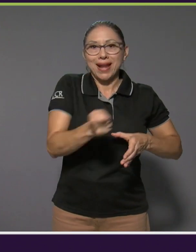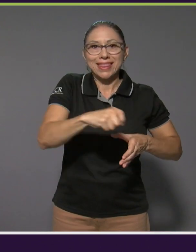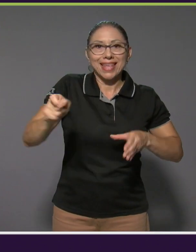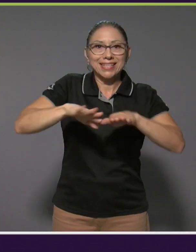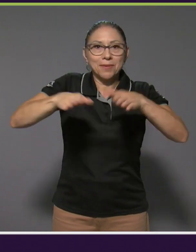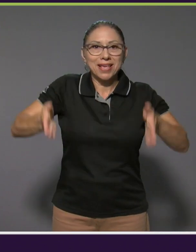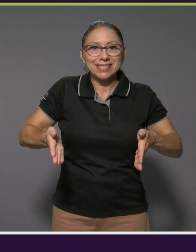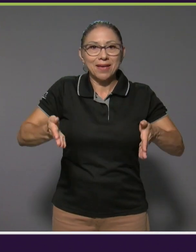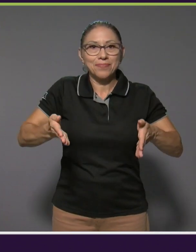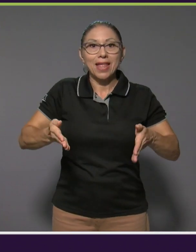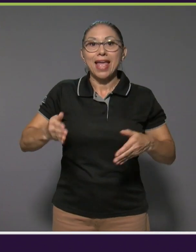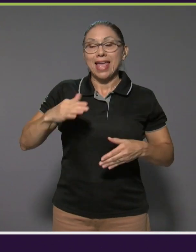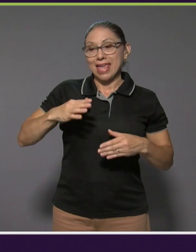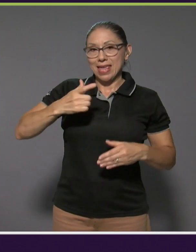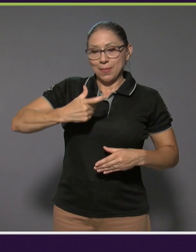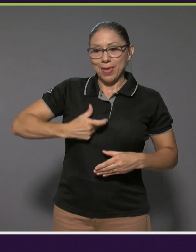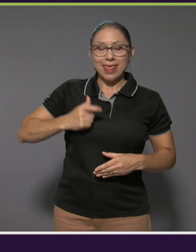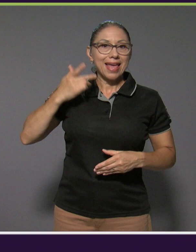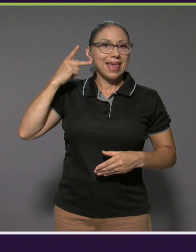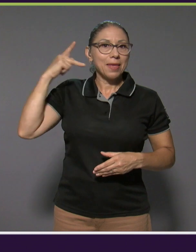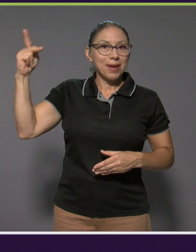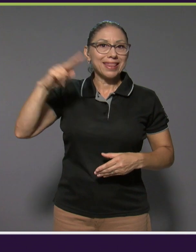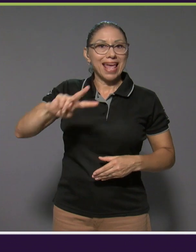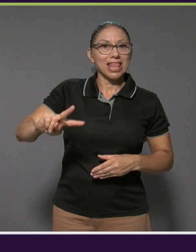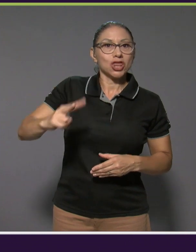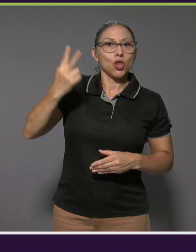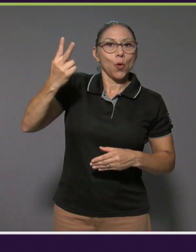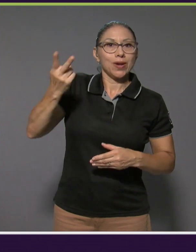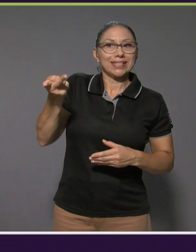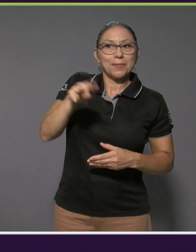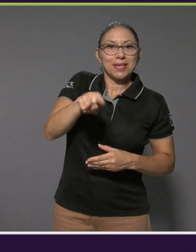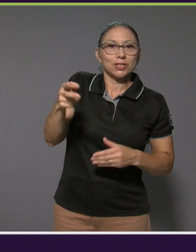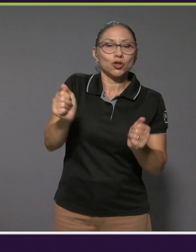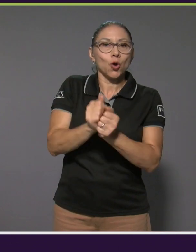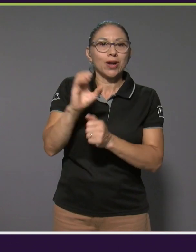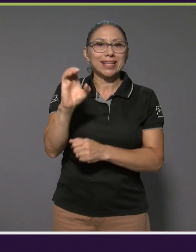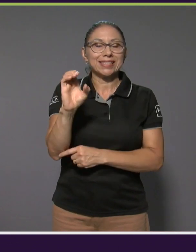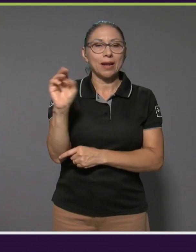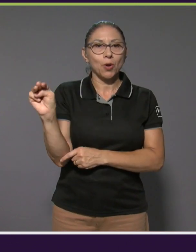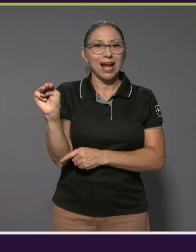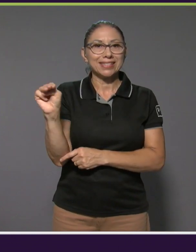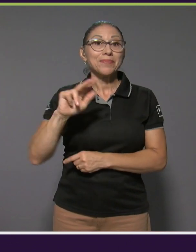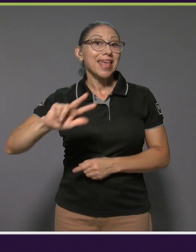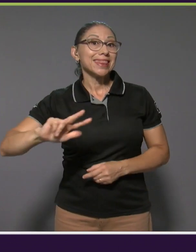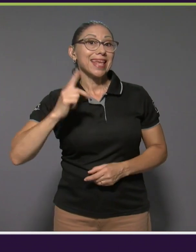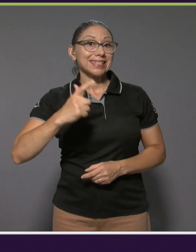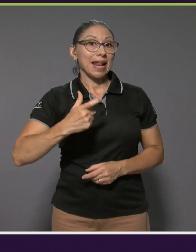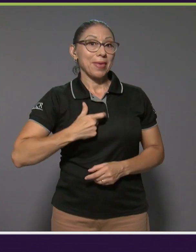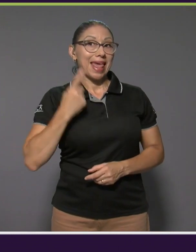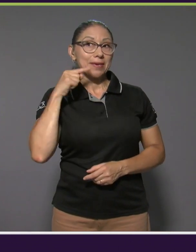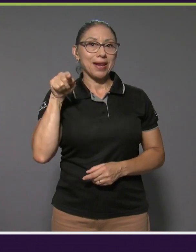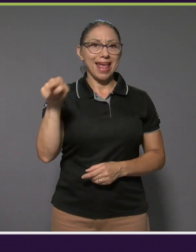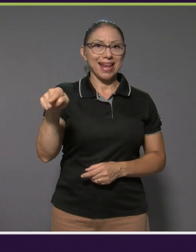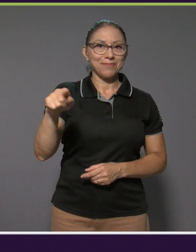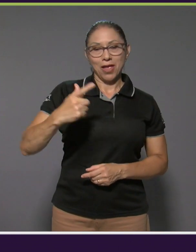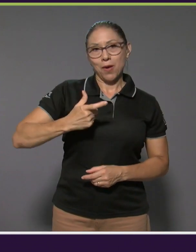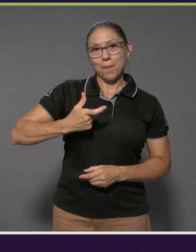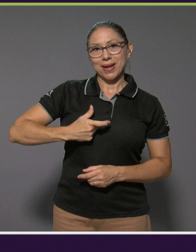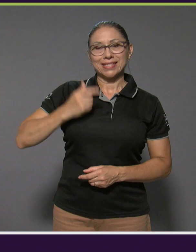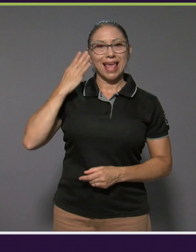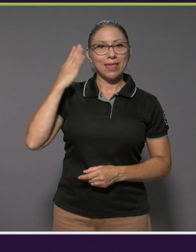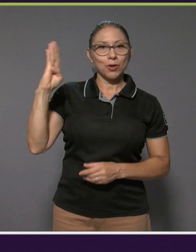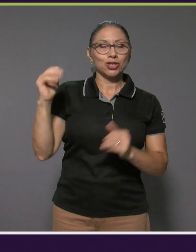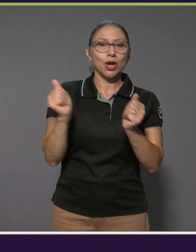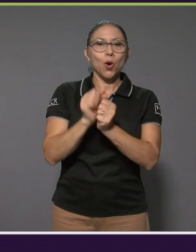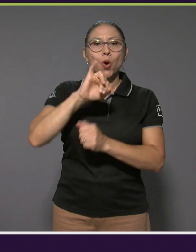obtuvo medalla de plata en dobles mixtos junto a Cristel Morales. Y la tercera medalla para Román fue la presea de bronce junto a